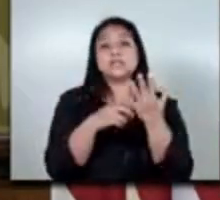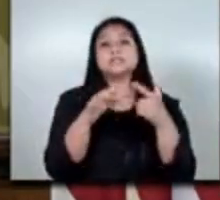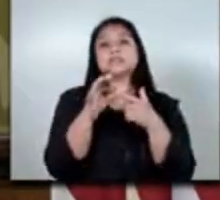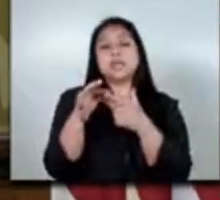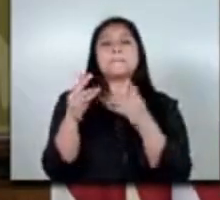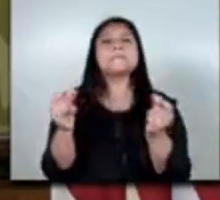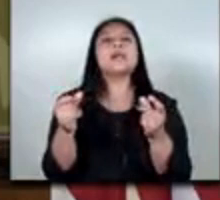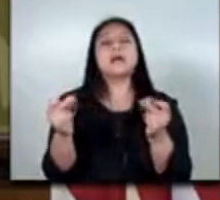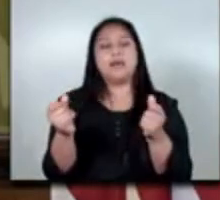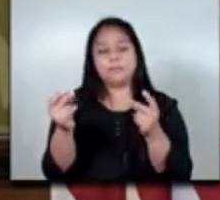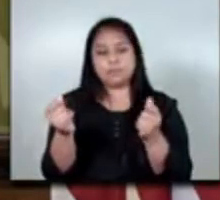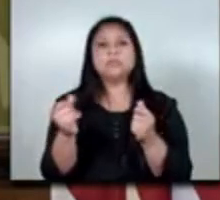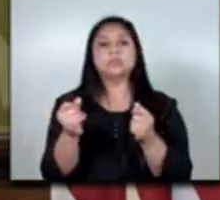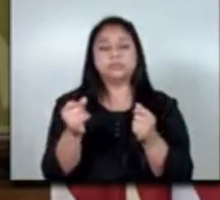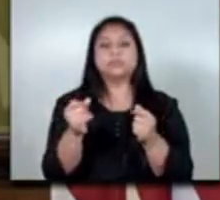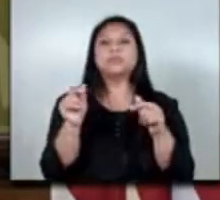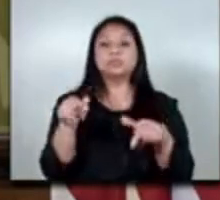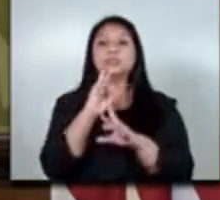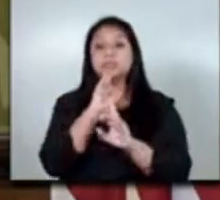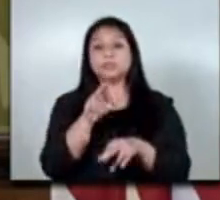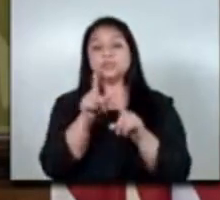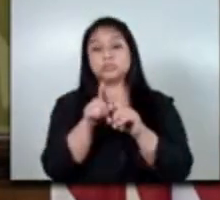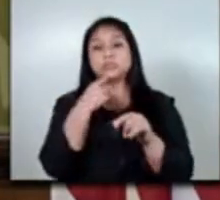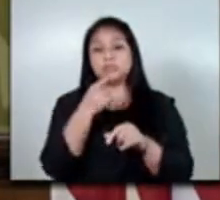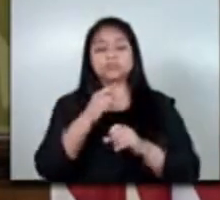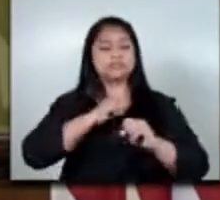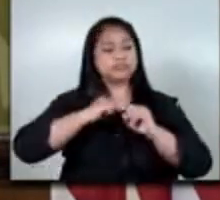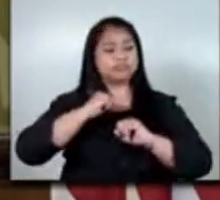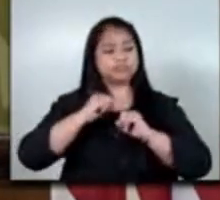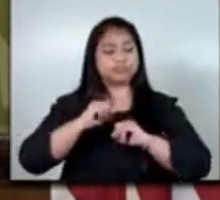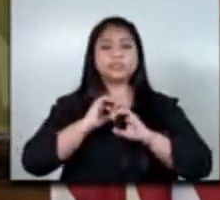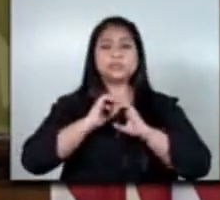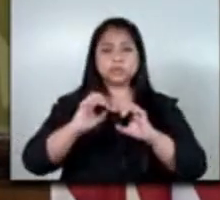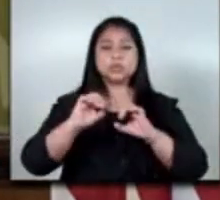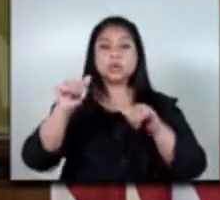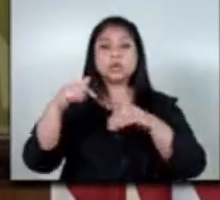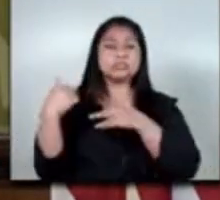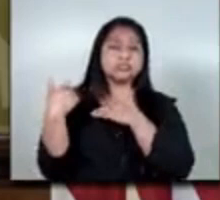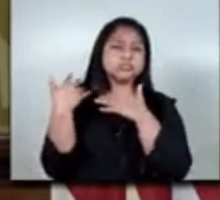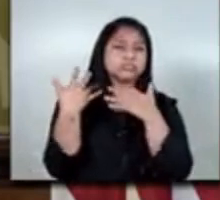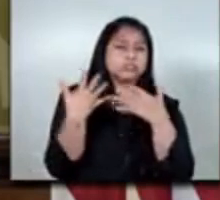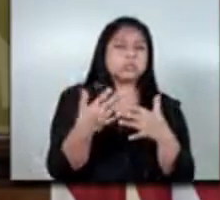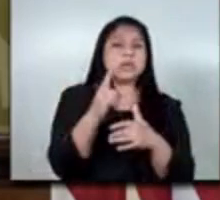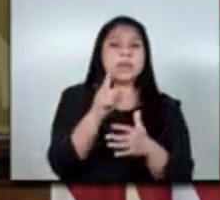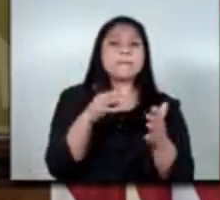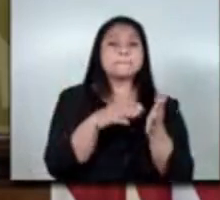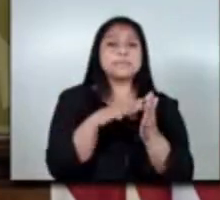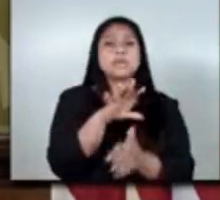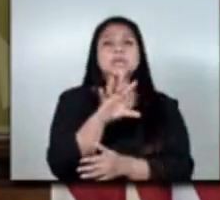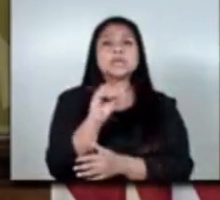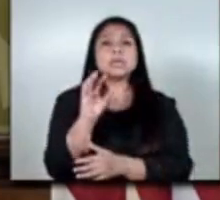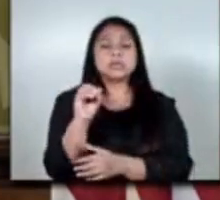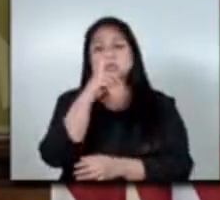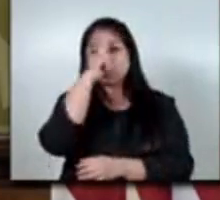posible como resultado de todos esos esfuerzos hasta ahora casi mil quinientos trabajadores han